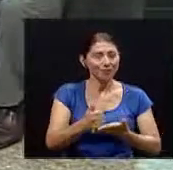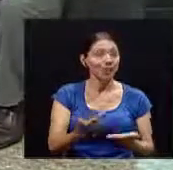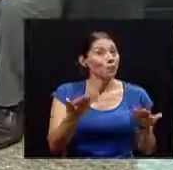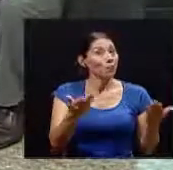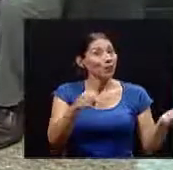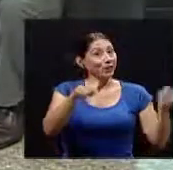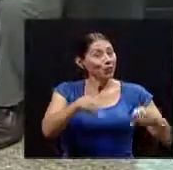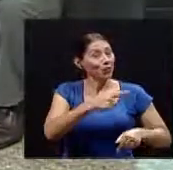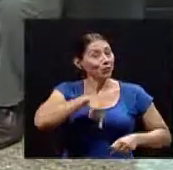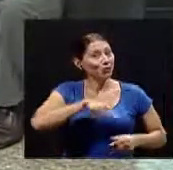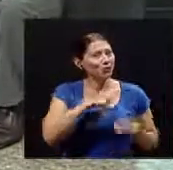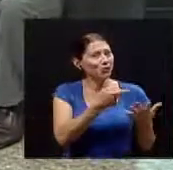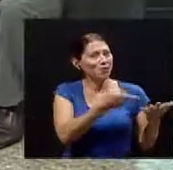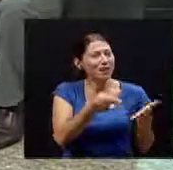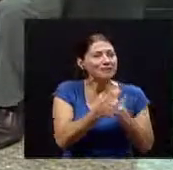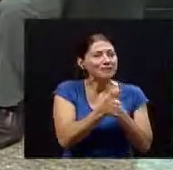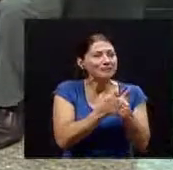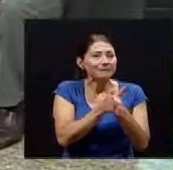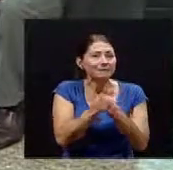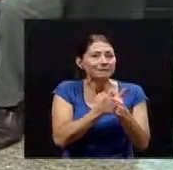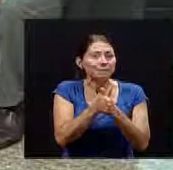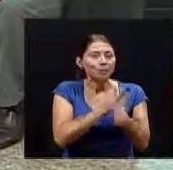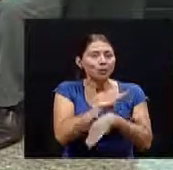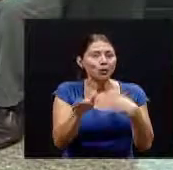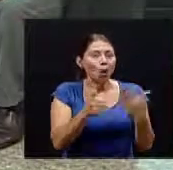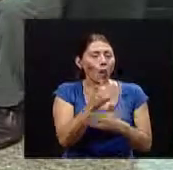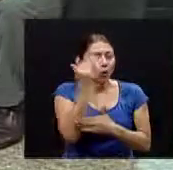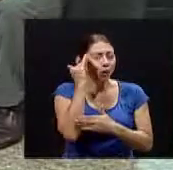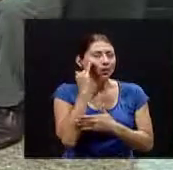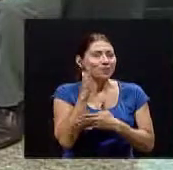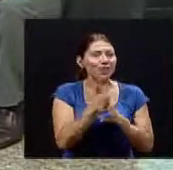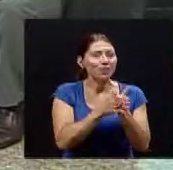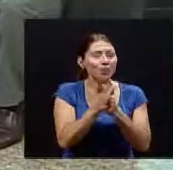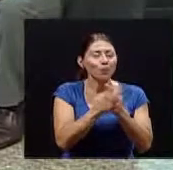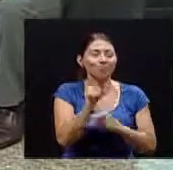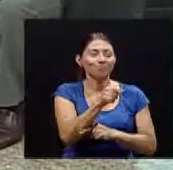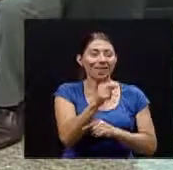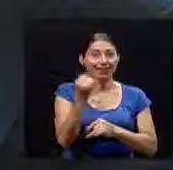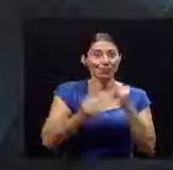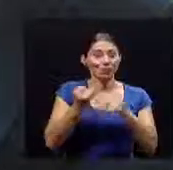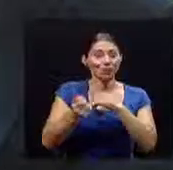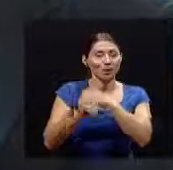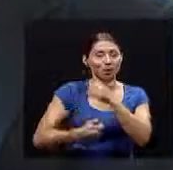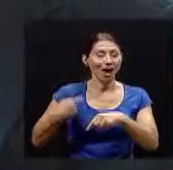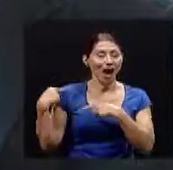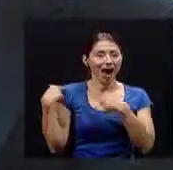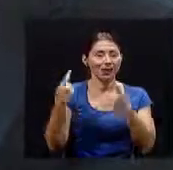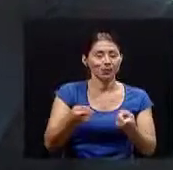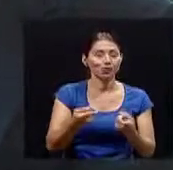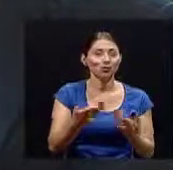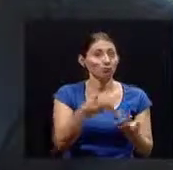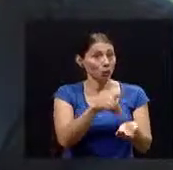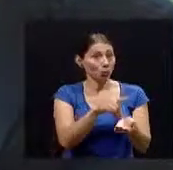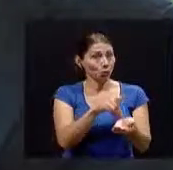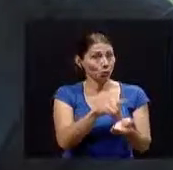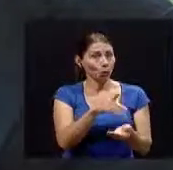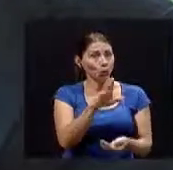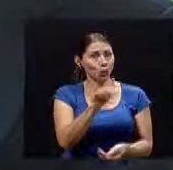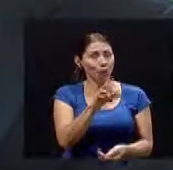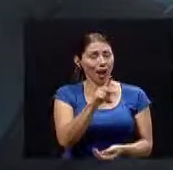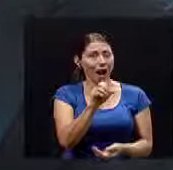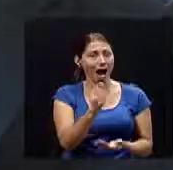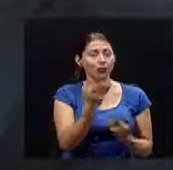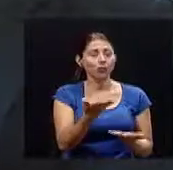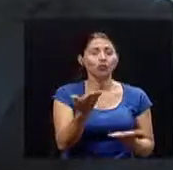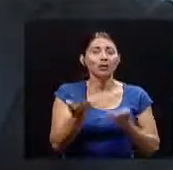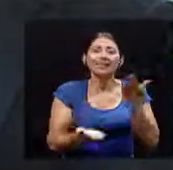trajimos aquí para exprimirle al máximo todo ese conocimiento que ha tenido en estos últimos años. Don Carlos, doctor, quizás